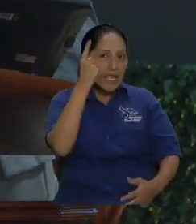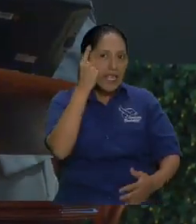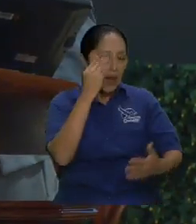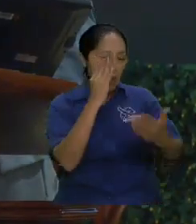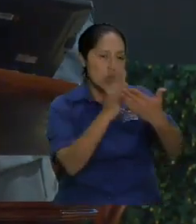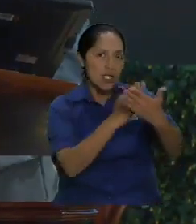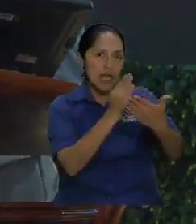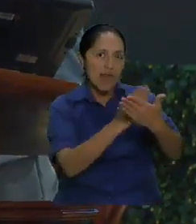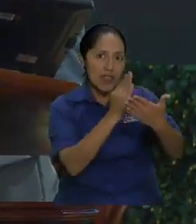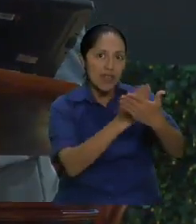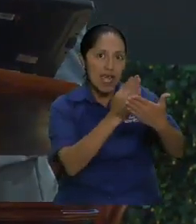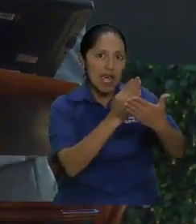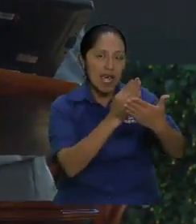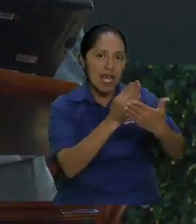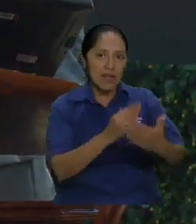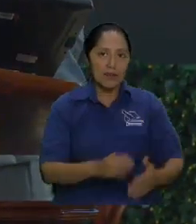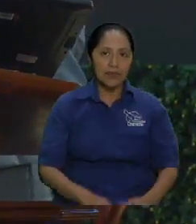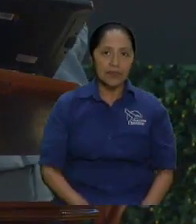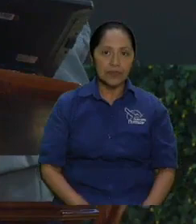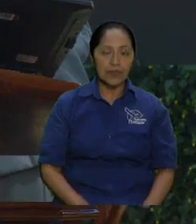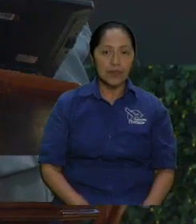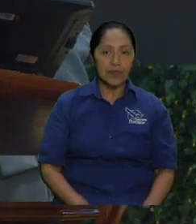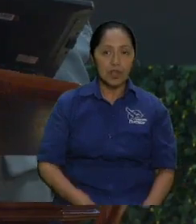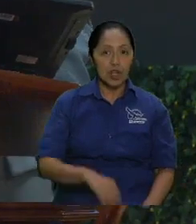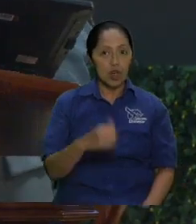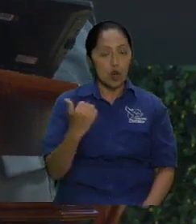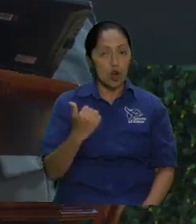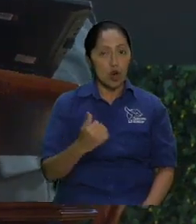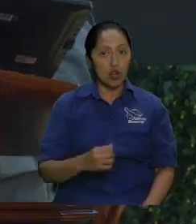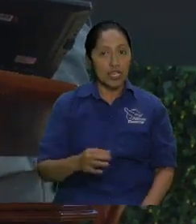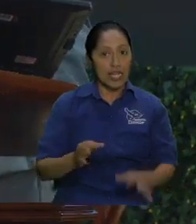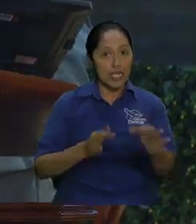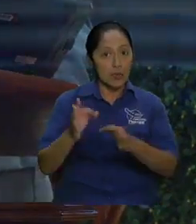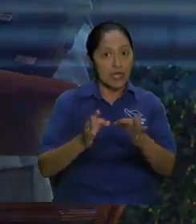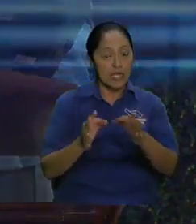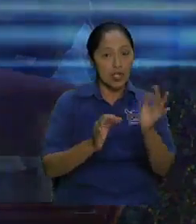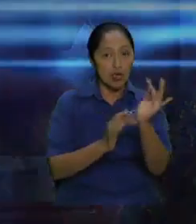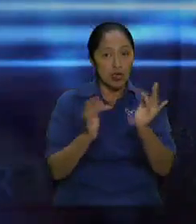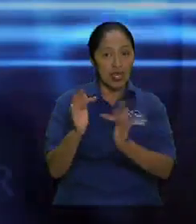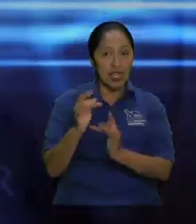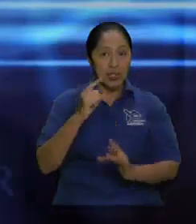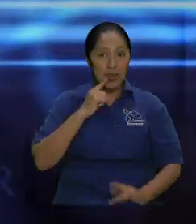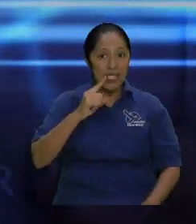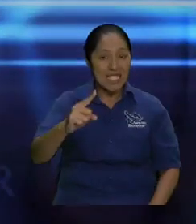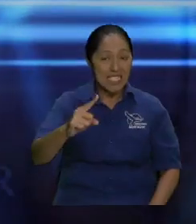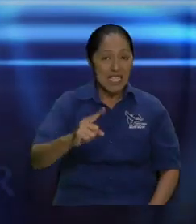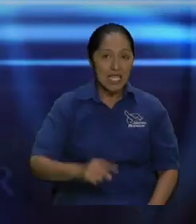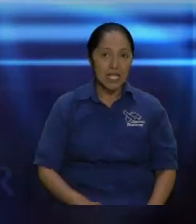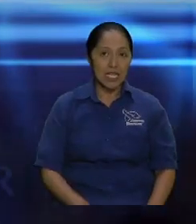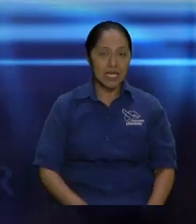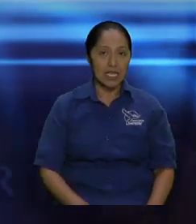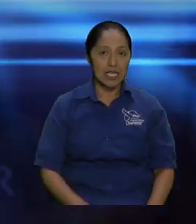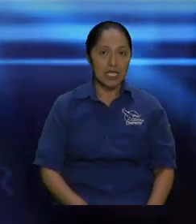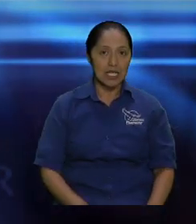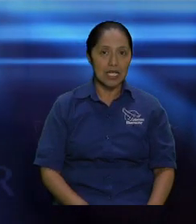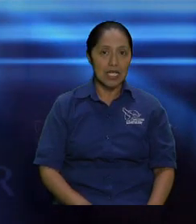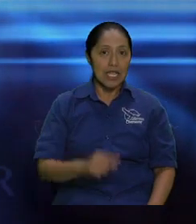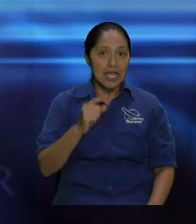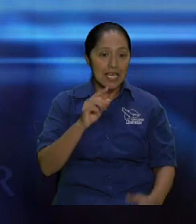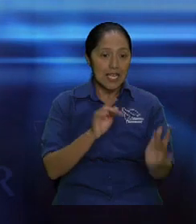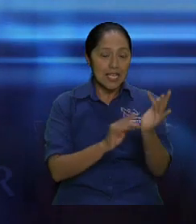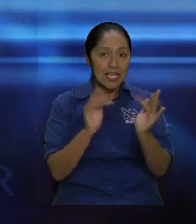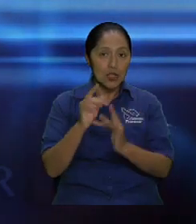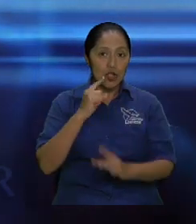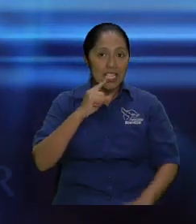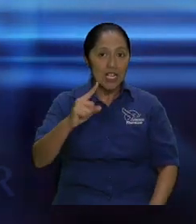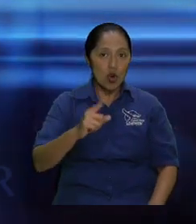Y la otra, cuando Jesús da la explicación de Jesús respondiendo, dijo, escrito está, refiriéndose al terreno